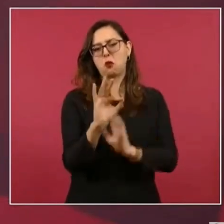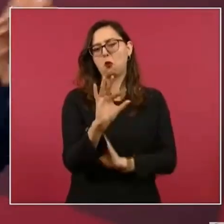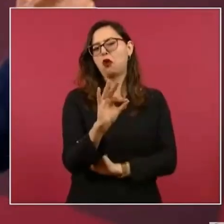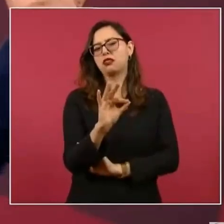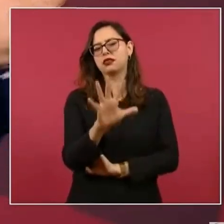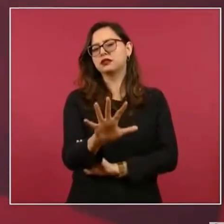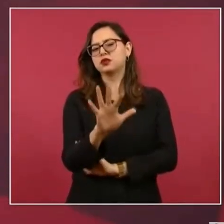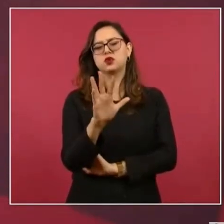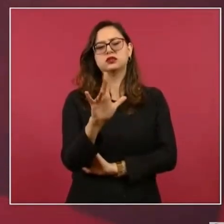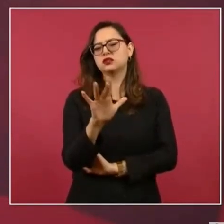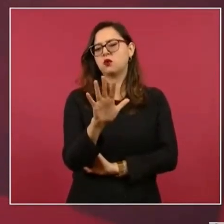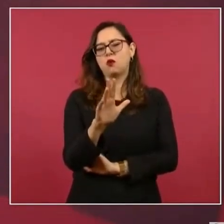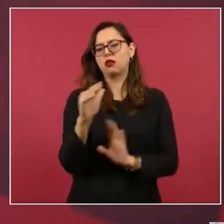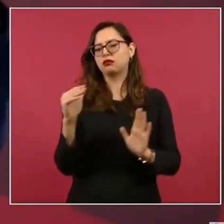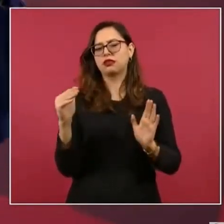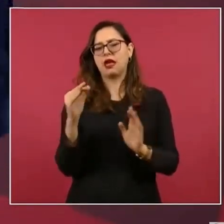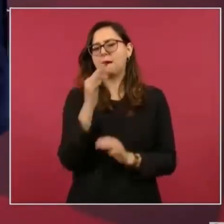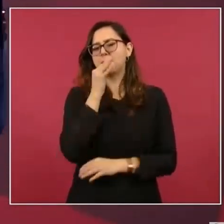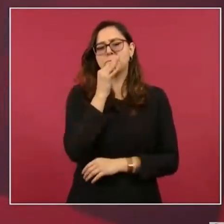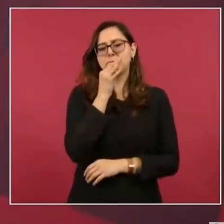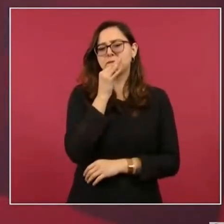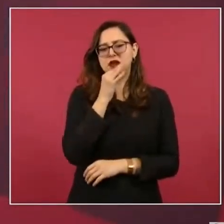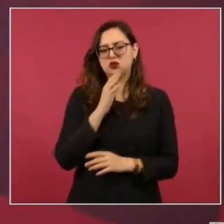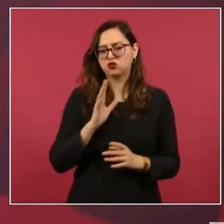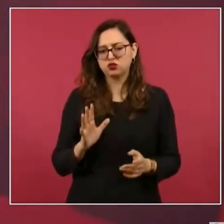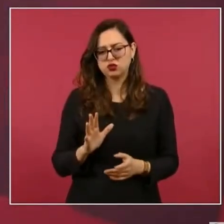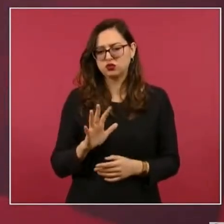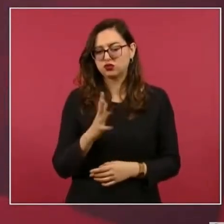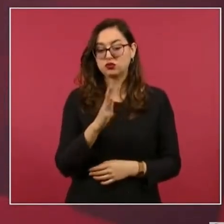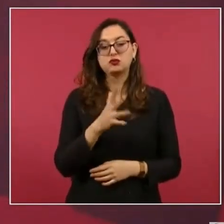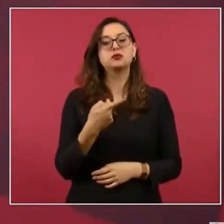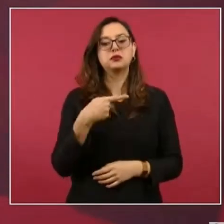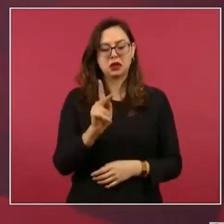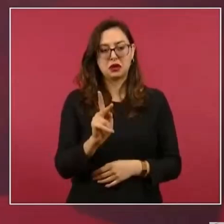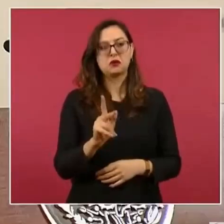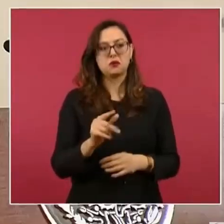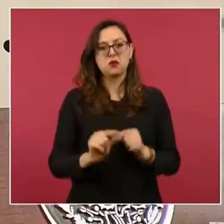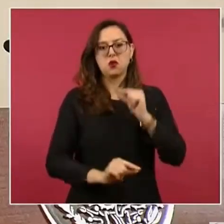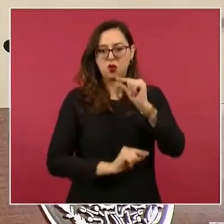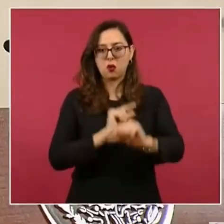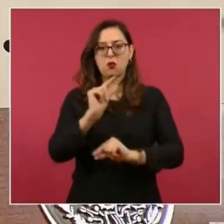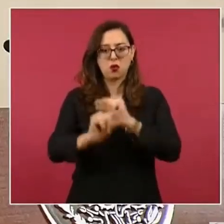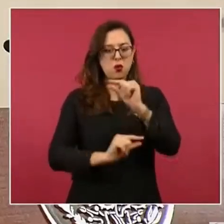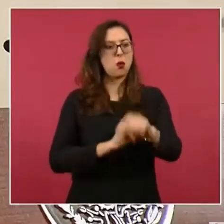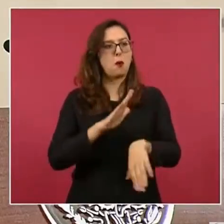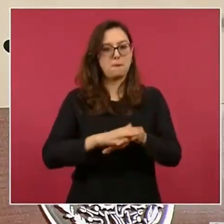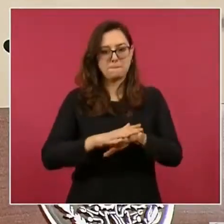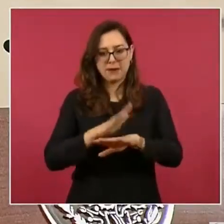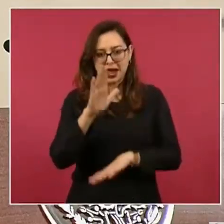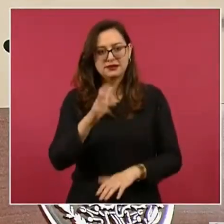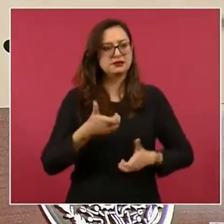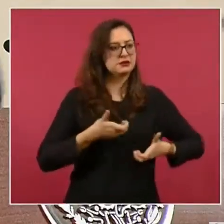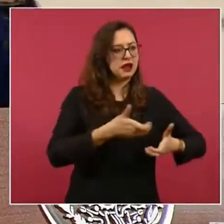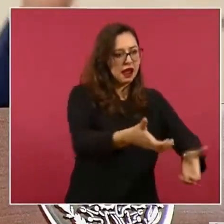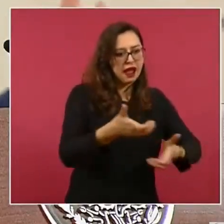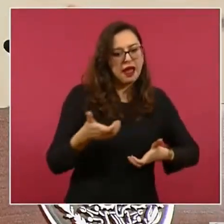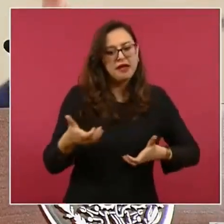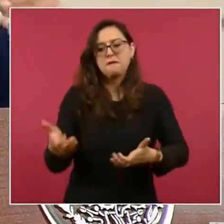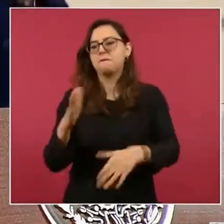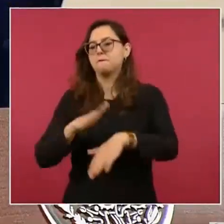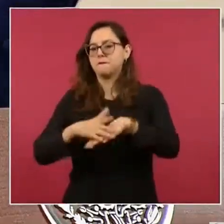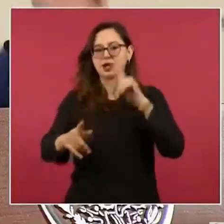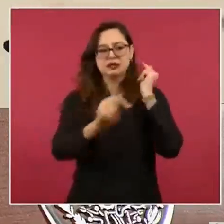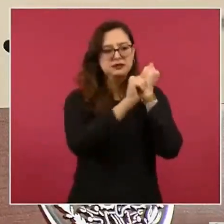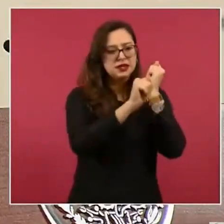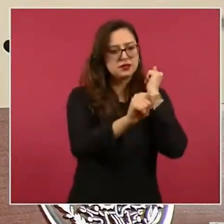y se va a seguir cortando el tiempo porque tenemos un plan de viabilidades. Vamos a venir aquí con ustedes a exponerle